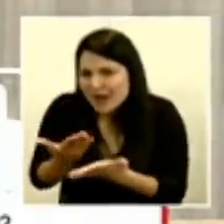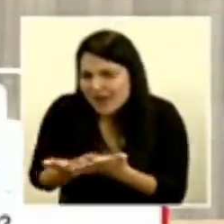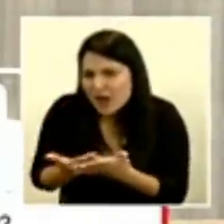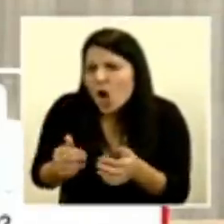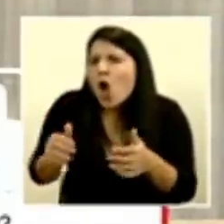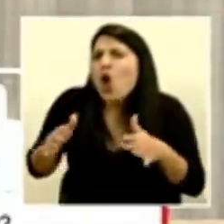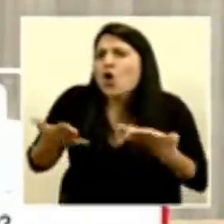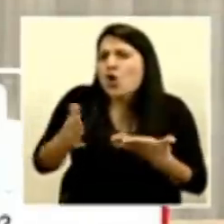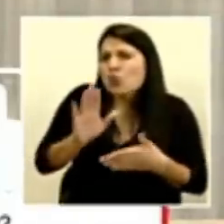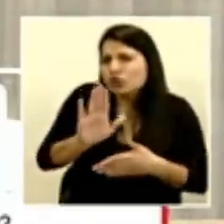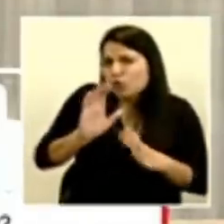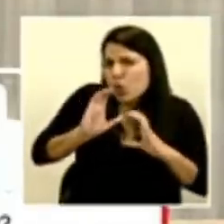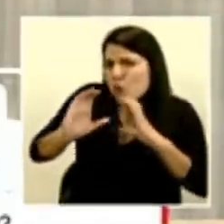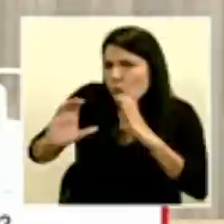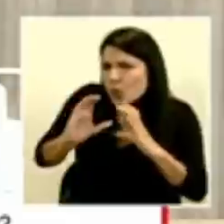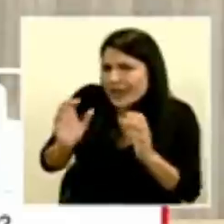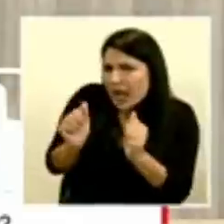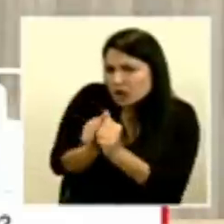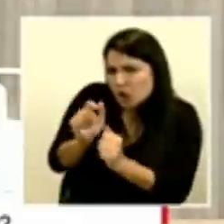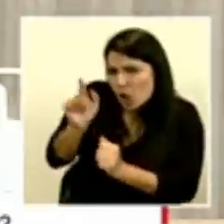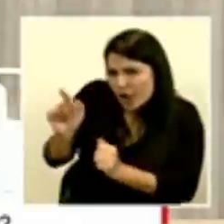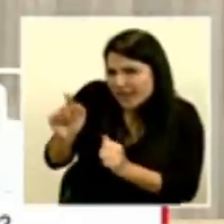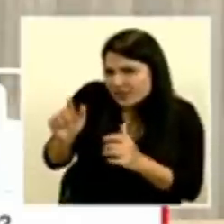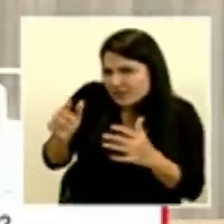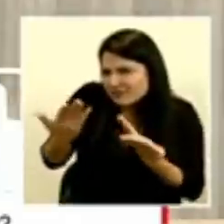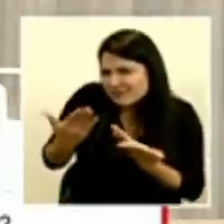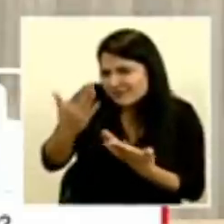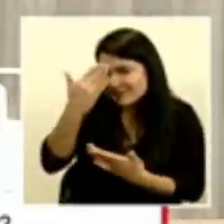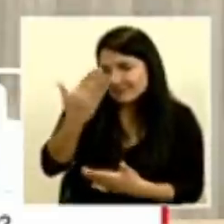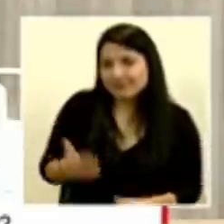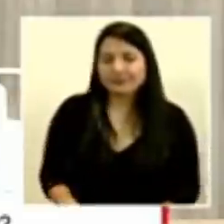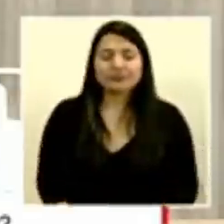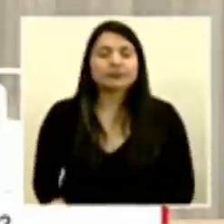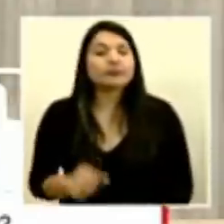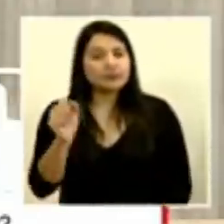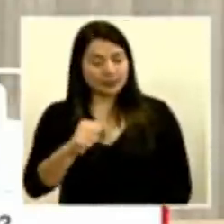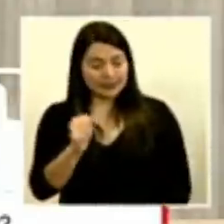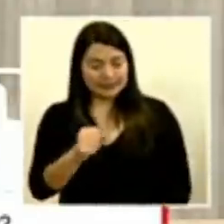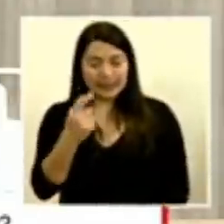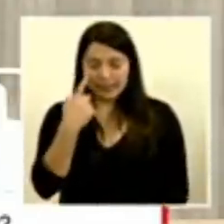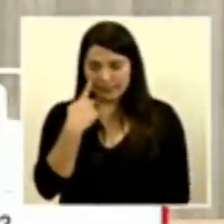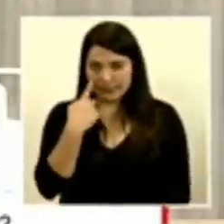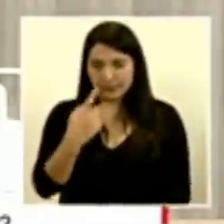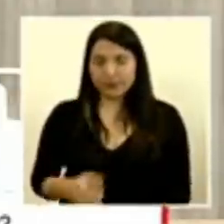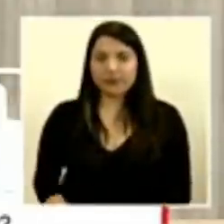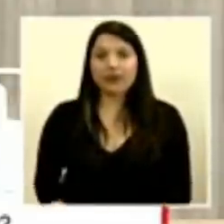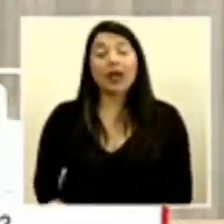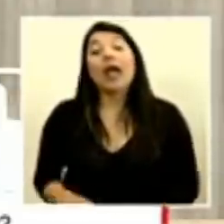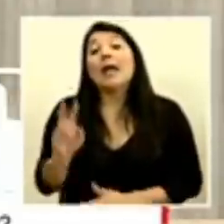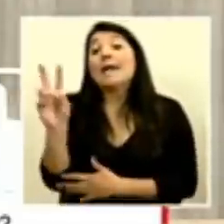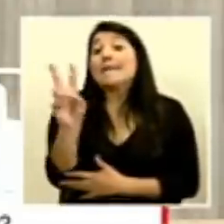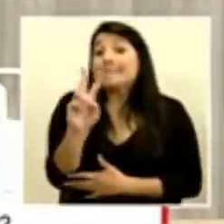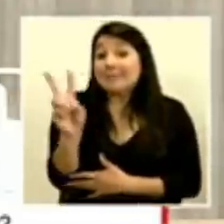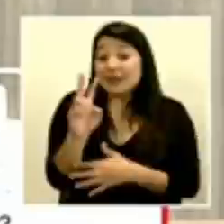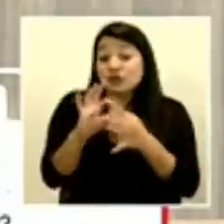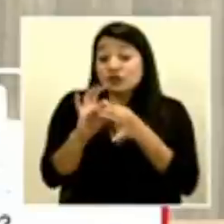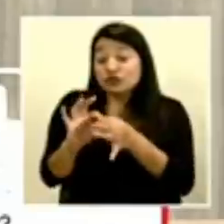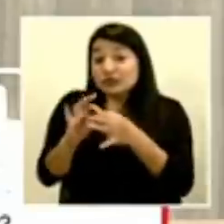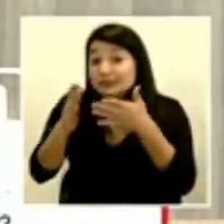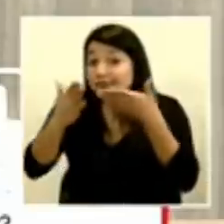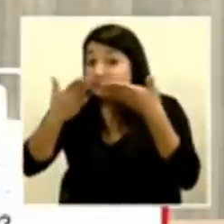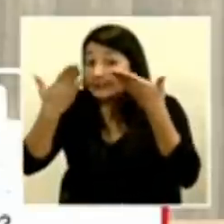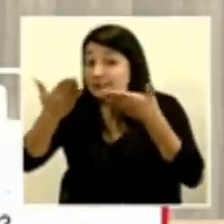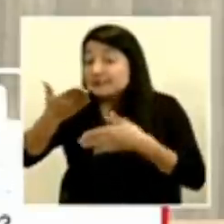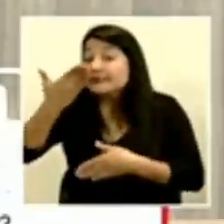y las revisiones de su estado de salud. Muchas gracias. Sí, vamos a ver. Los virus respiratorios en